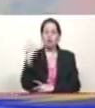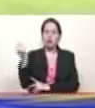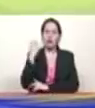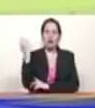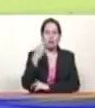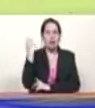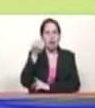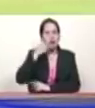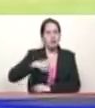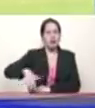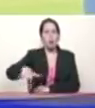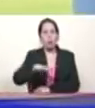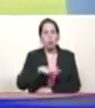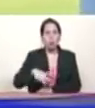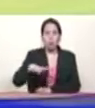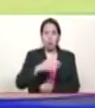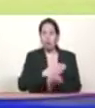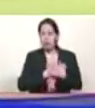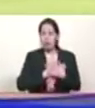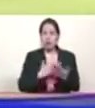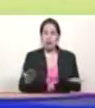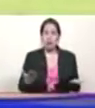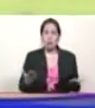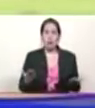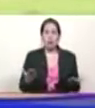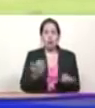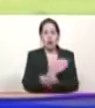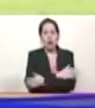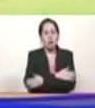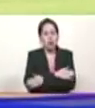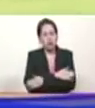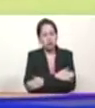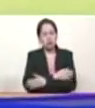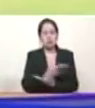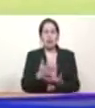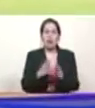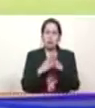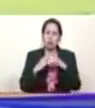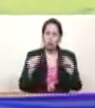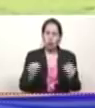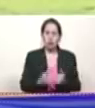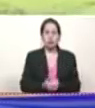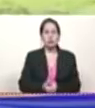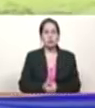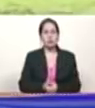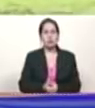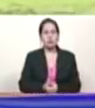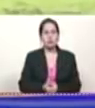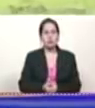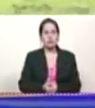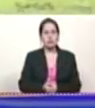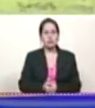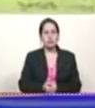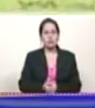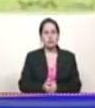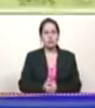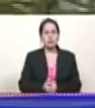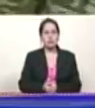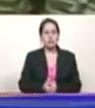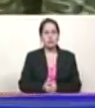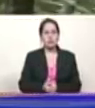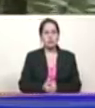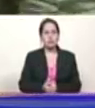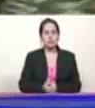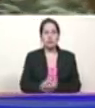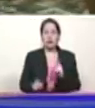del pueblo le damos un gran abrazo y un gran cariño un gran cariño para que recuerde